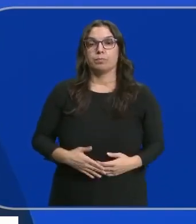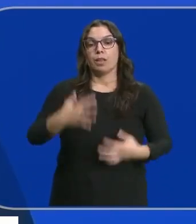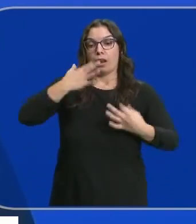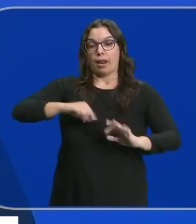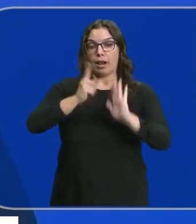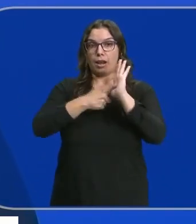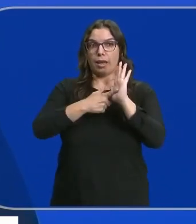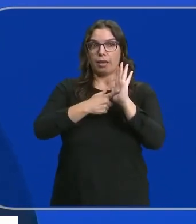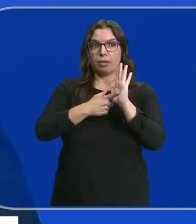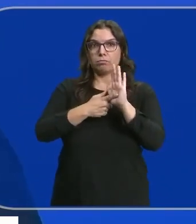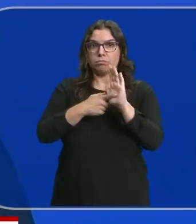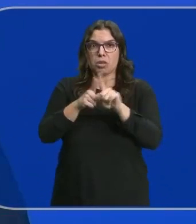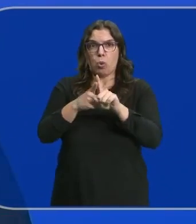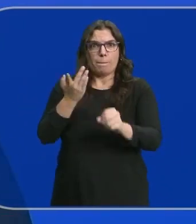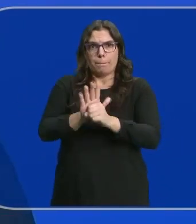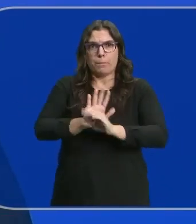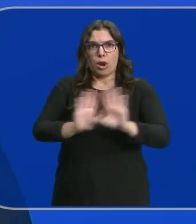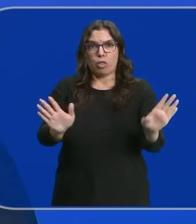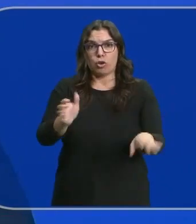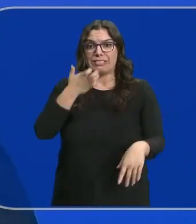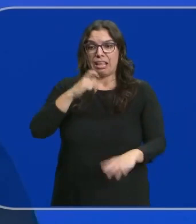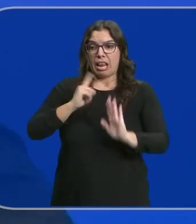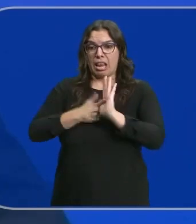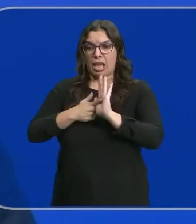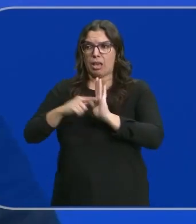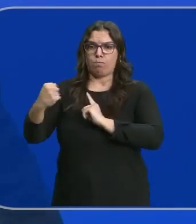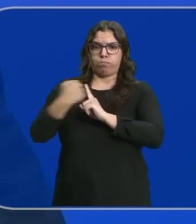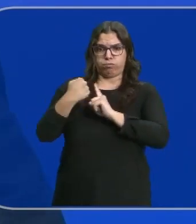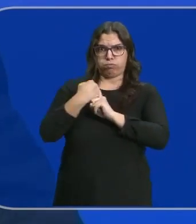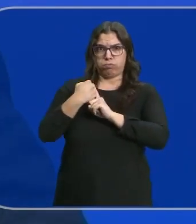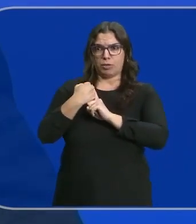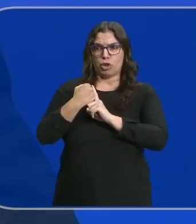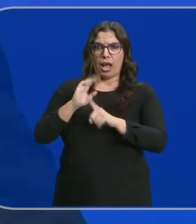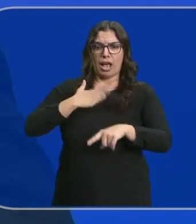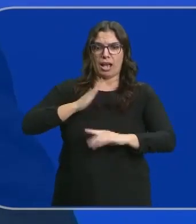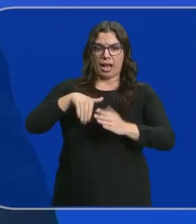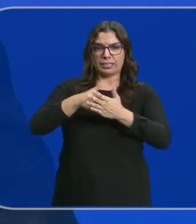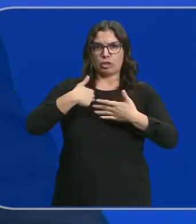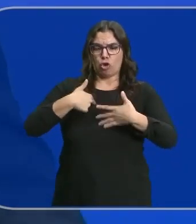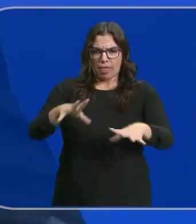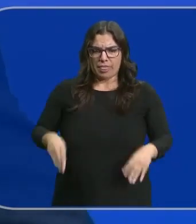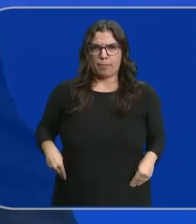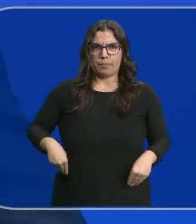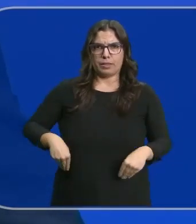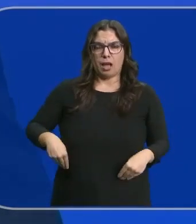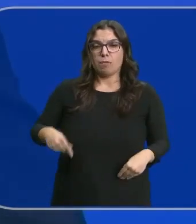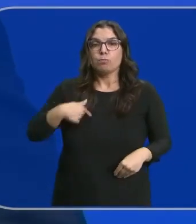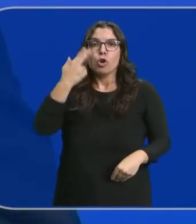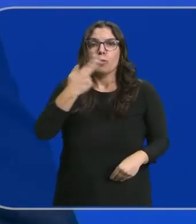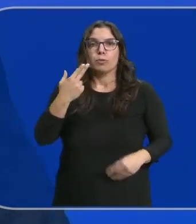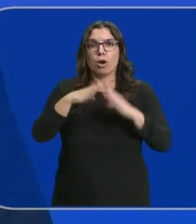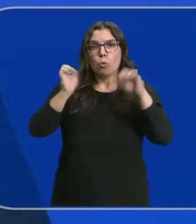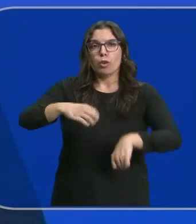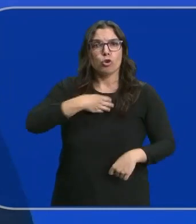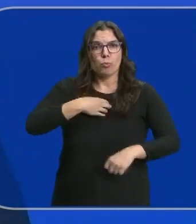Legalmente hemos sido violados. Así que si te han violado legalmente forzándote a aceptar algo que no te gusta, ¿cómo vas a alcanzar un compromiso o un